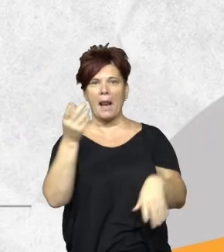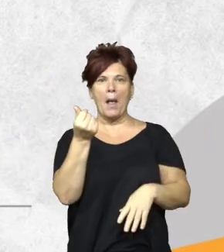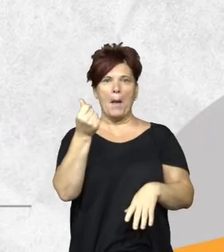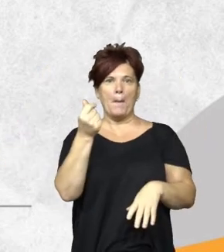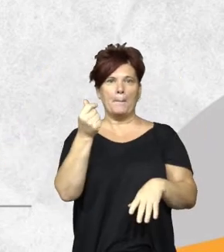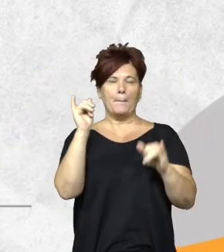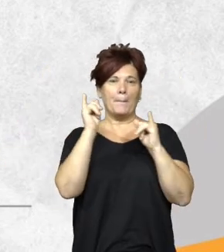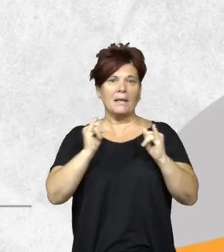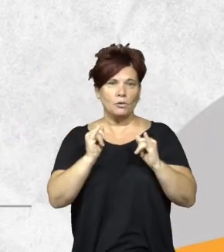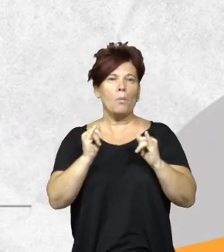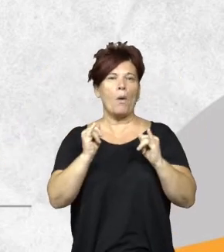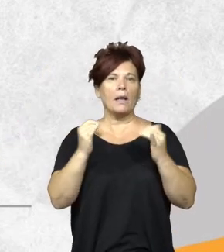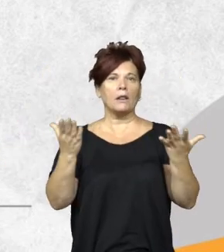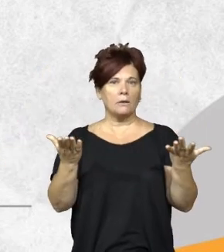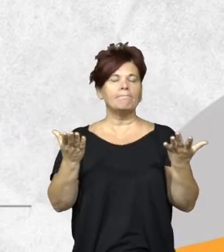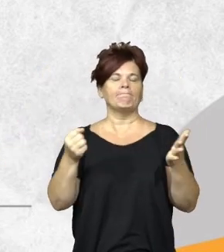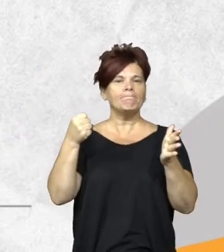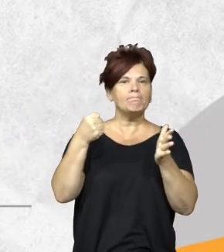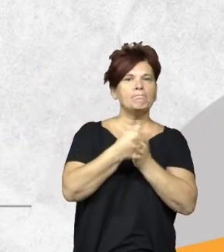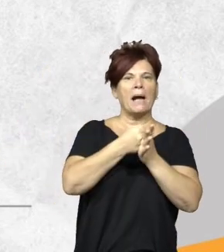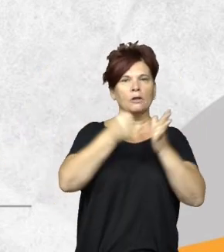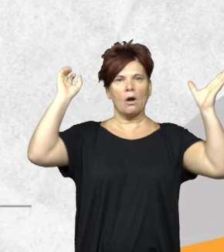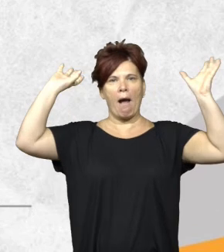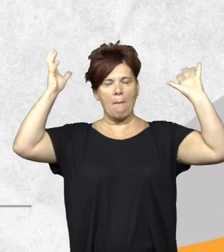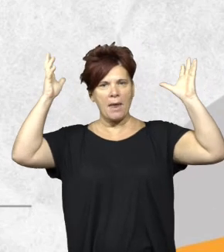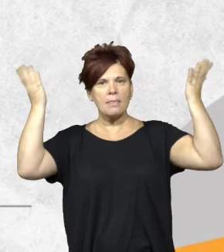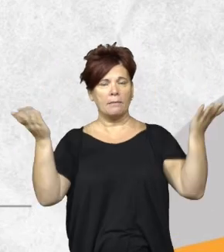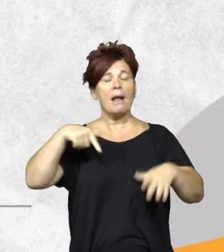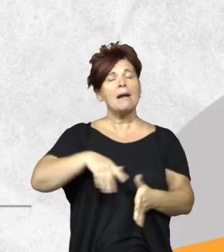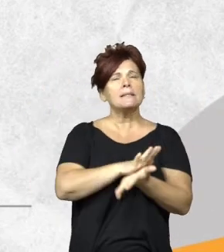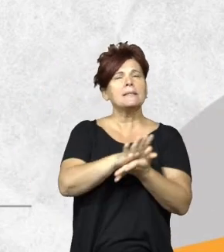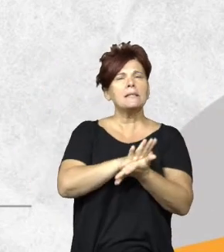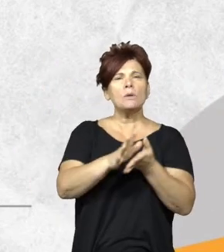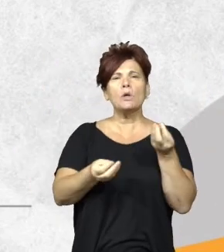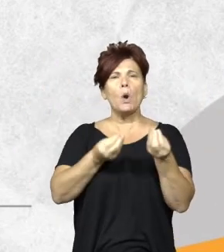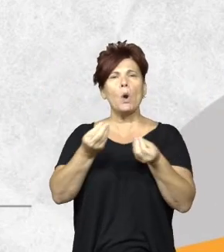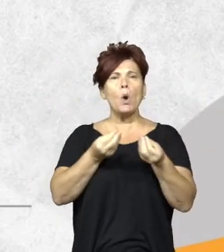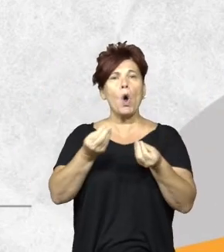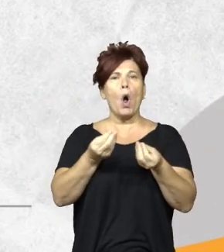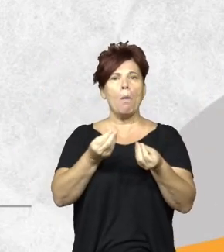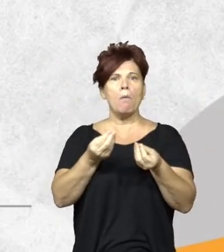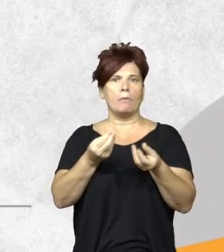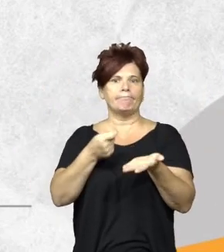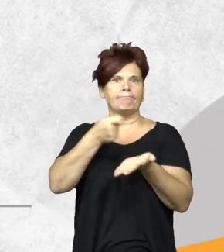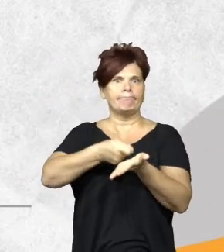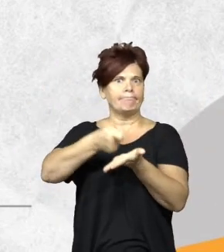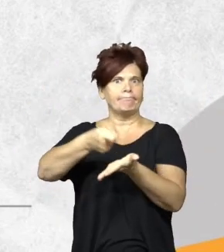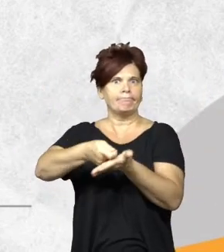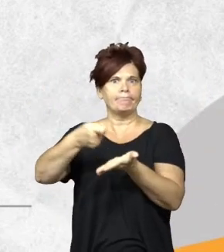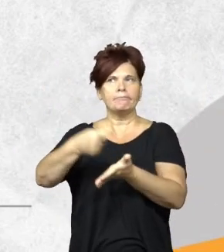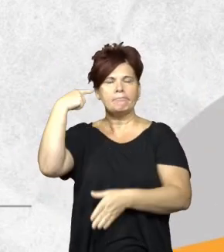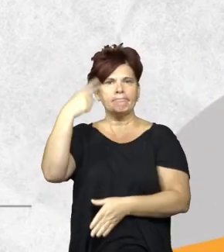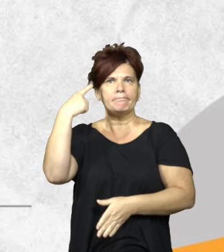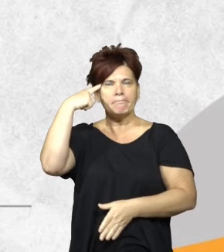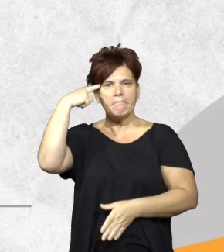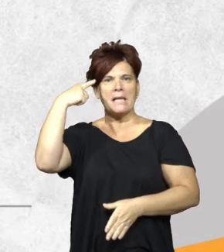evaluación ambiental estratégica y evaluación de impacto ambiental. La cuestión ahora es cómo vamos a afrontar los costos, realmente consideramos desde